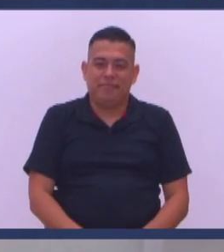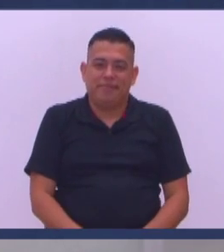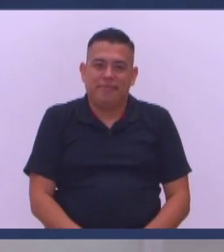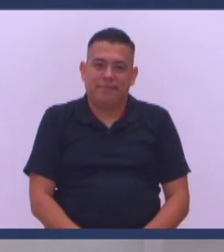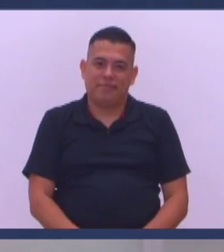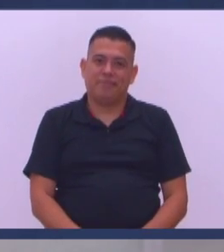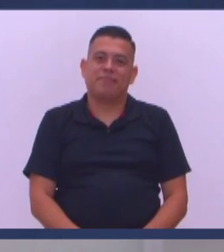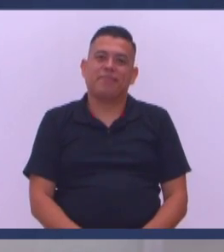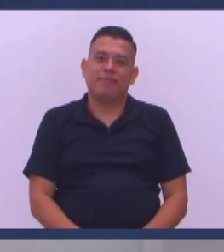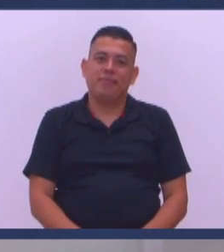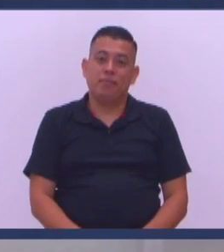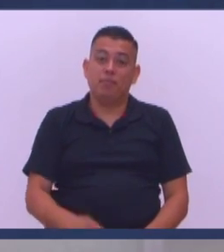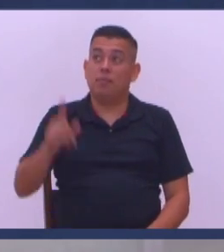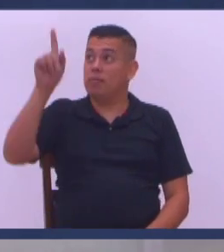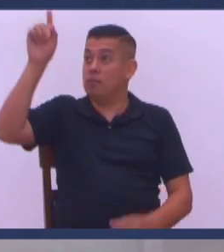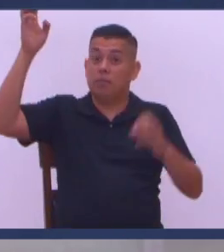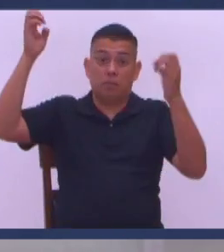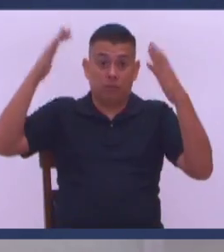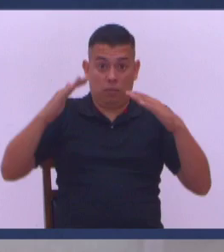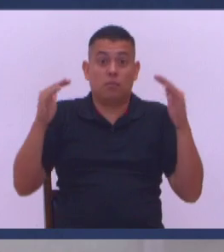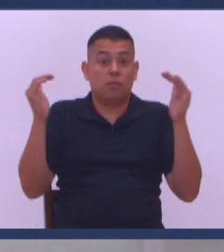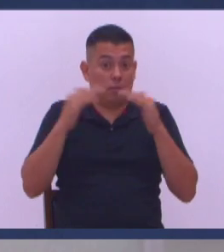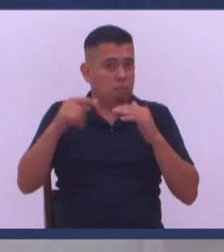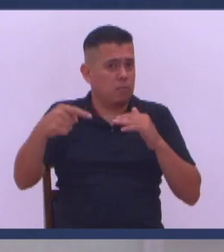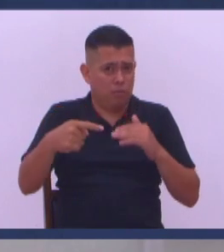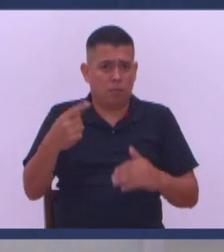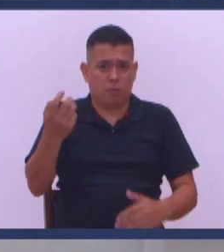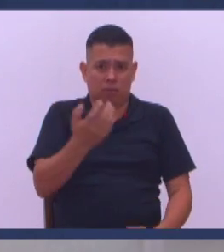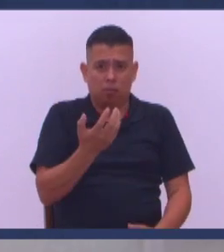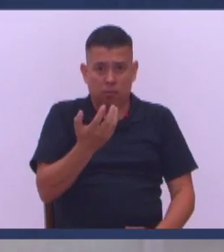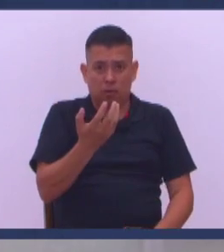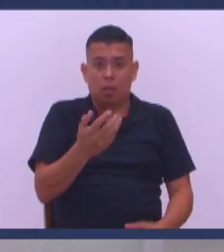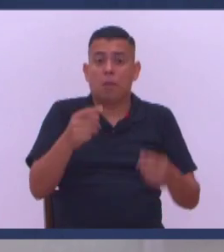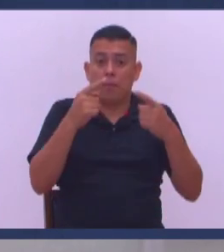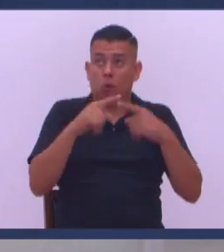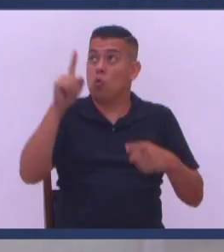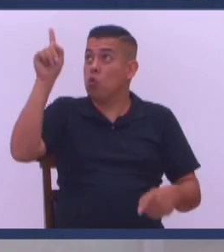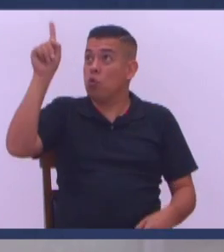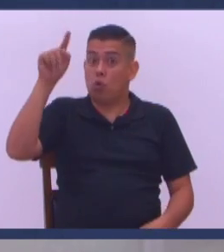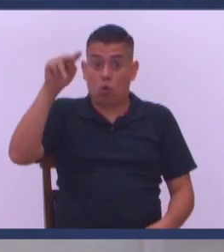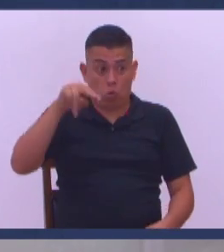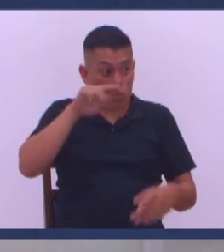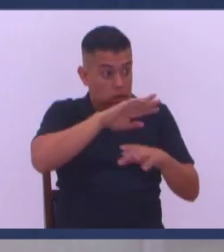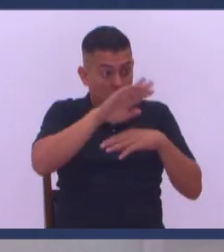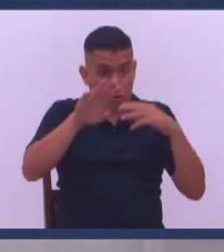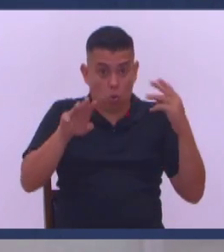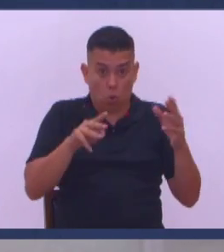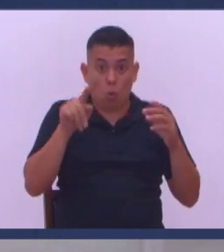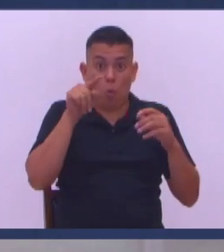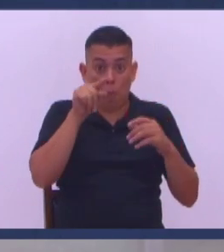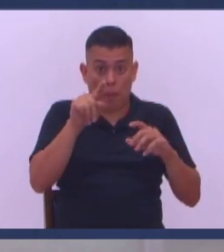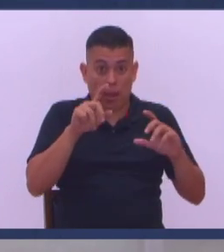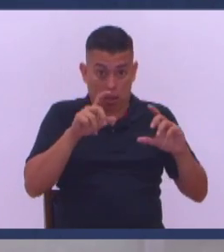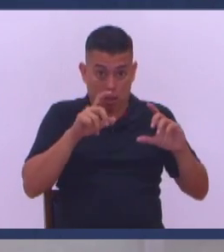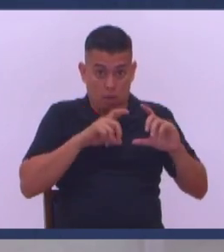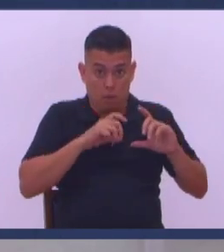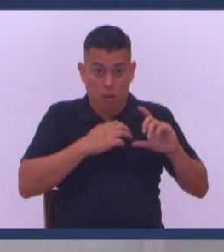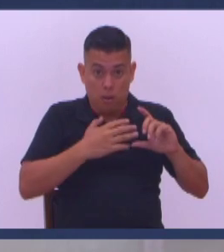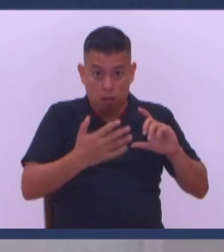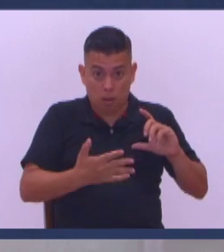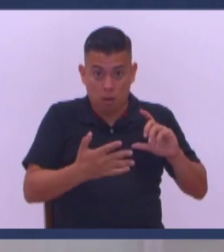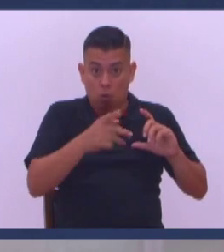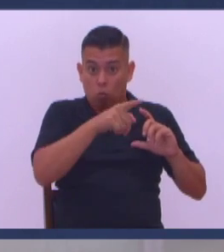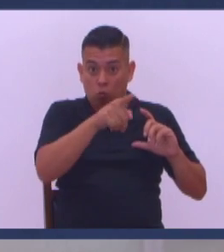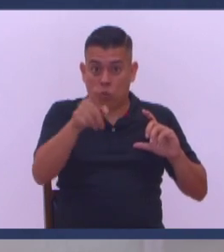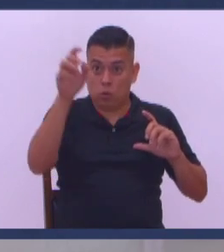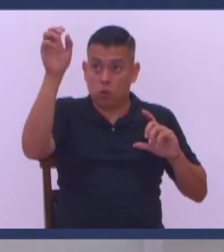Bueno El favor de Dios Muchas veces Está con nosotros Pero Dios Como todo lo ve Él ve también Si nosotros Cedemos su favor